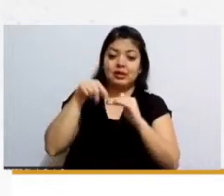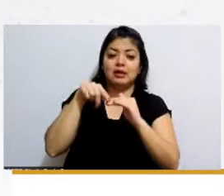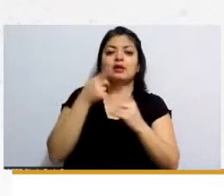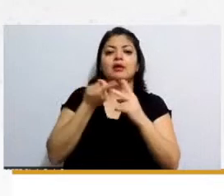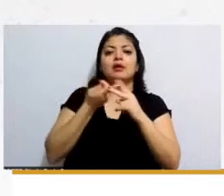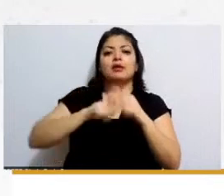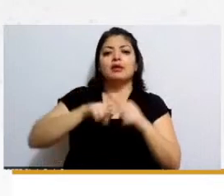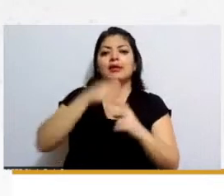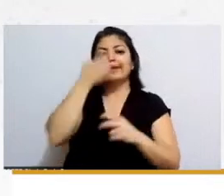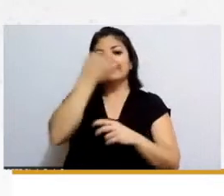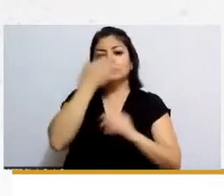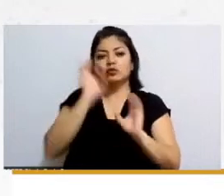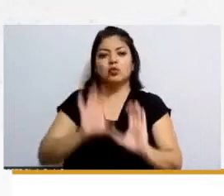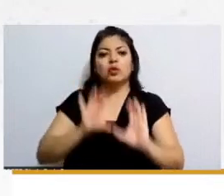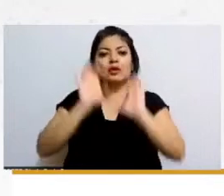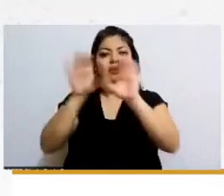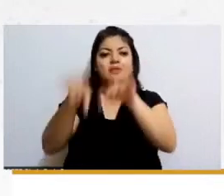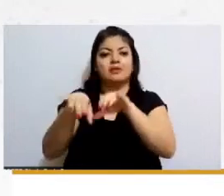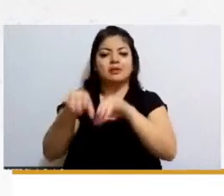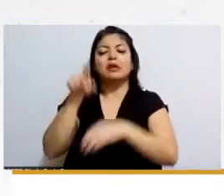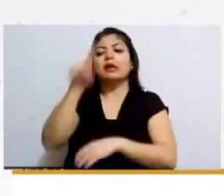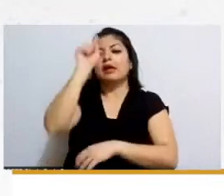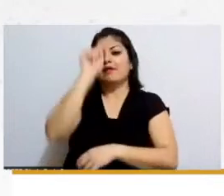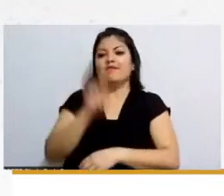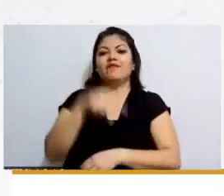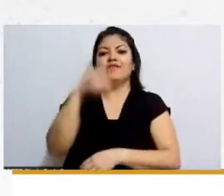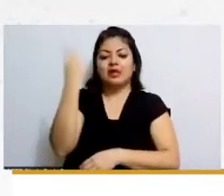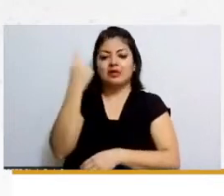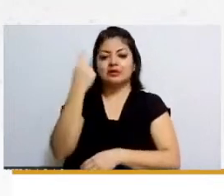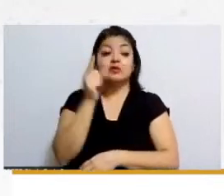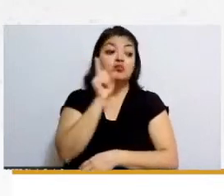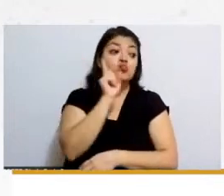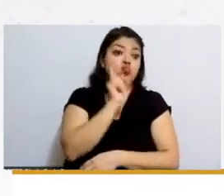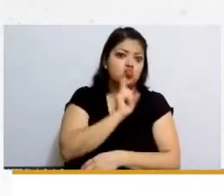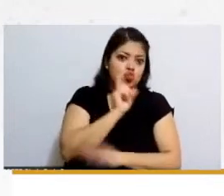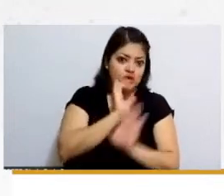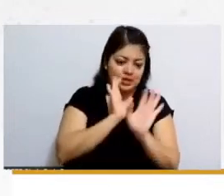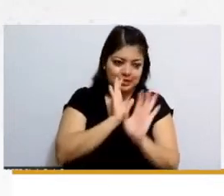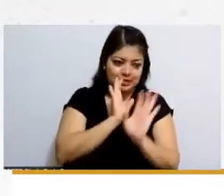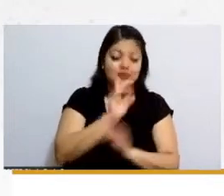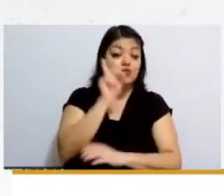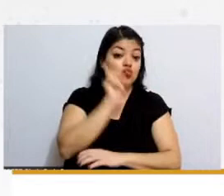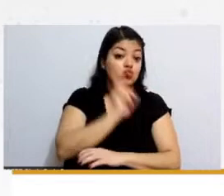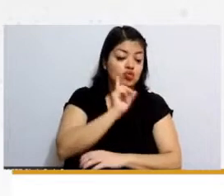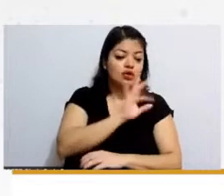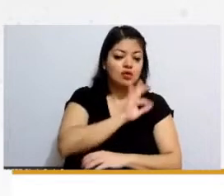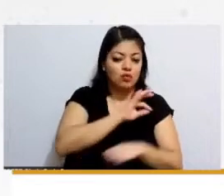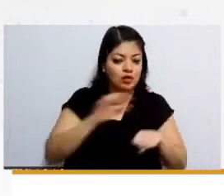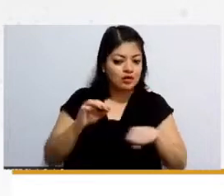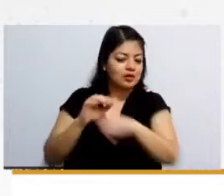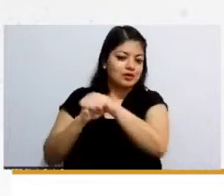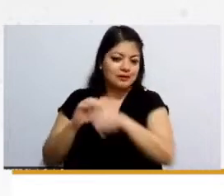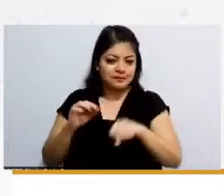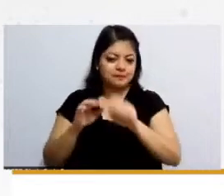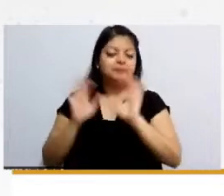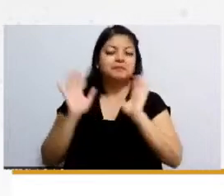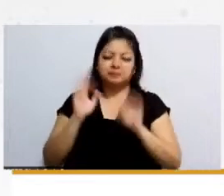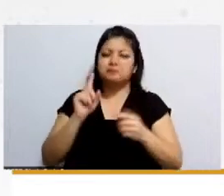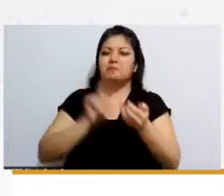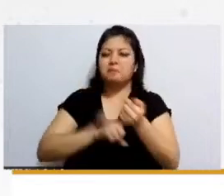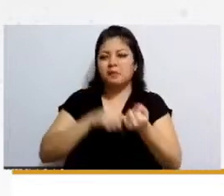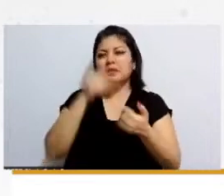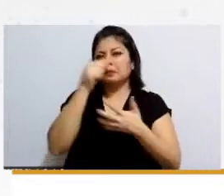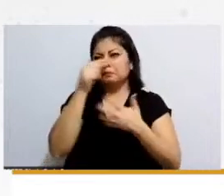escuela entonces ya es más fácil para las mujeres en ese momento poder acceder pero con estas reformas que se han dado y